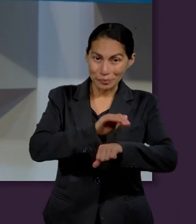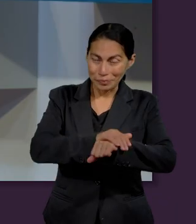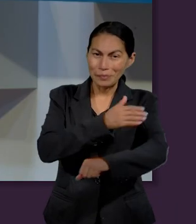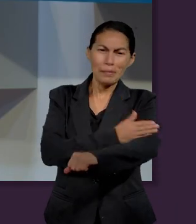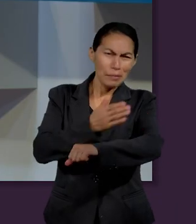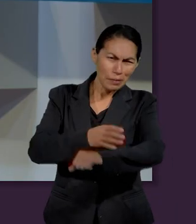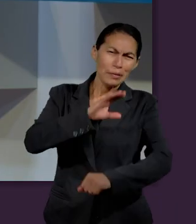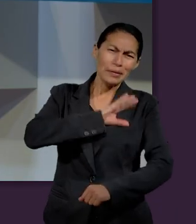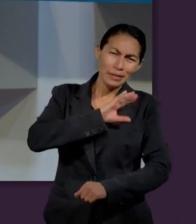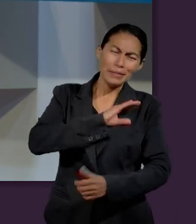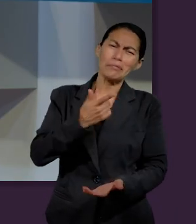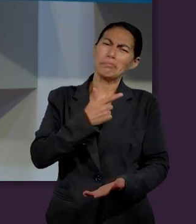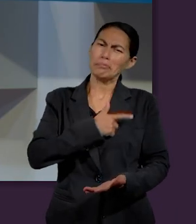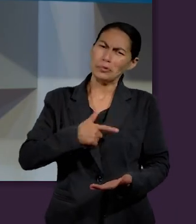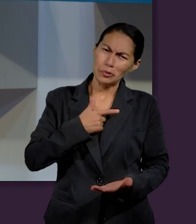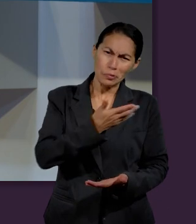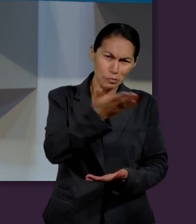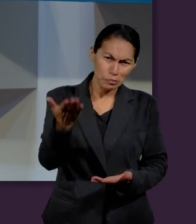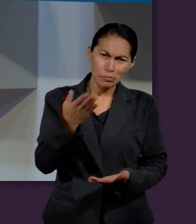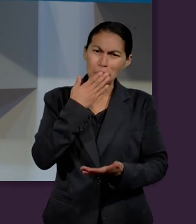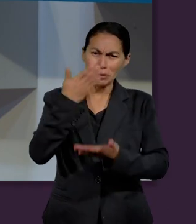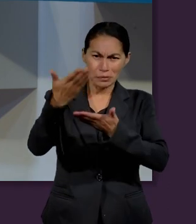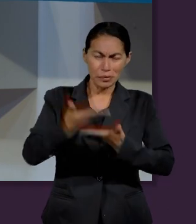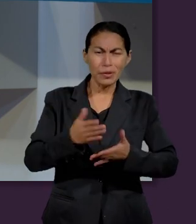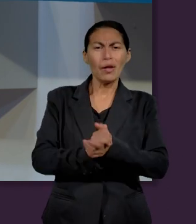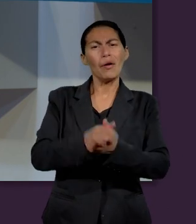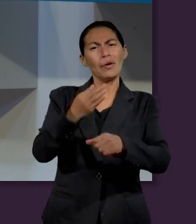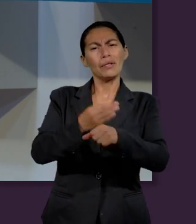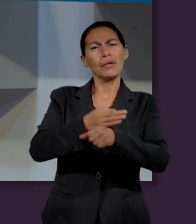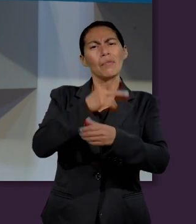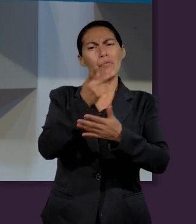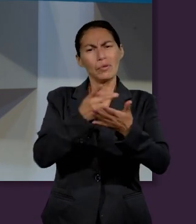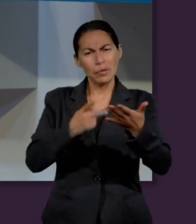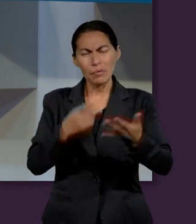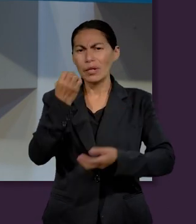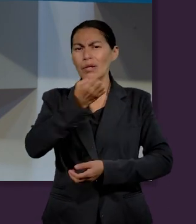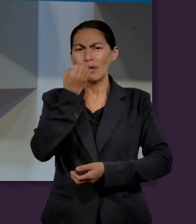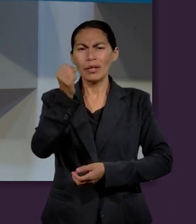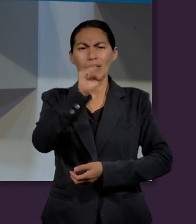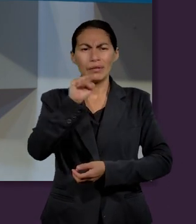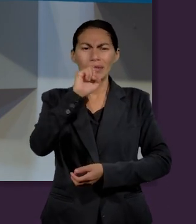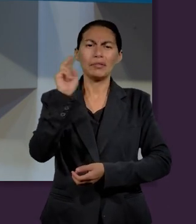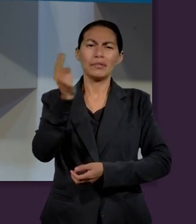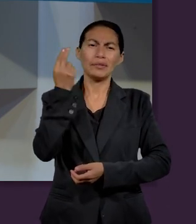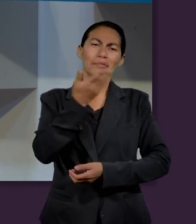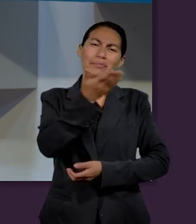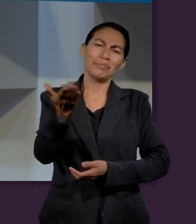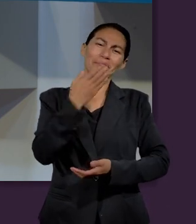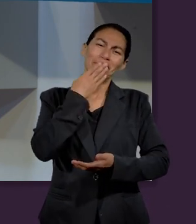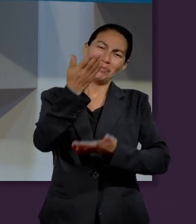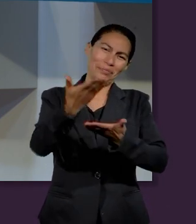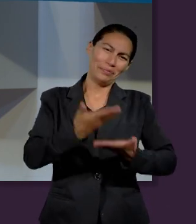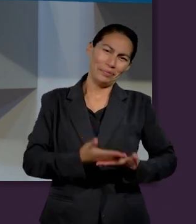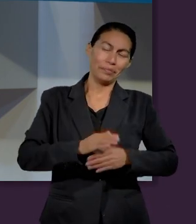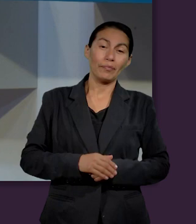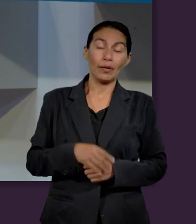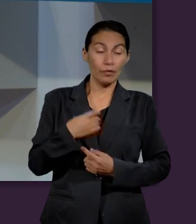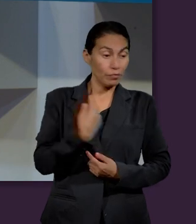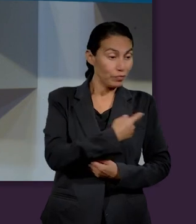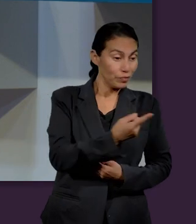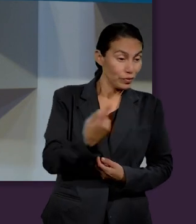Hola queridos compañeros, nos da mucho gusto poder darles la bienvenida a un programa más de escuela sabática